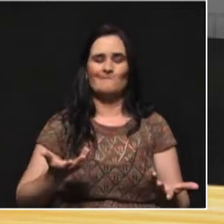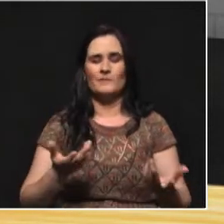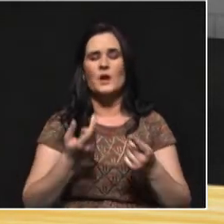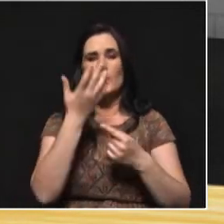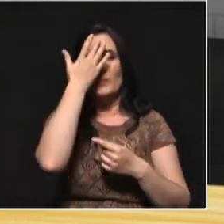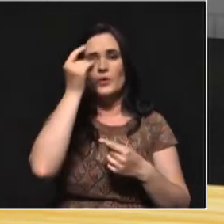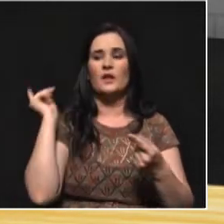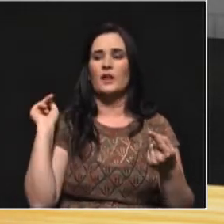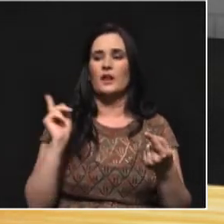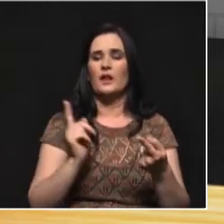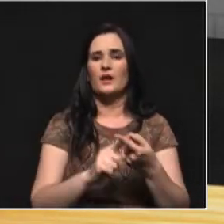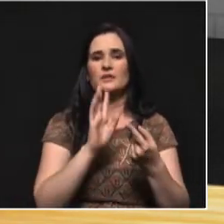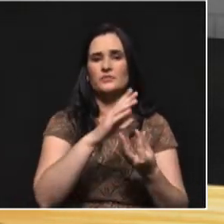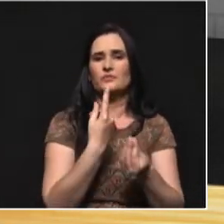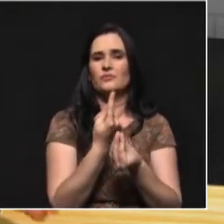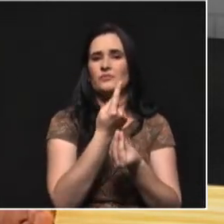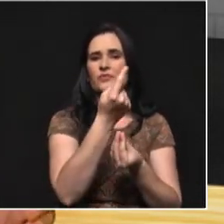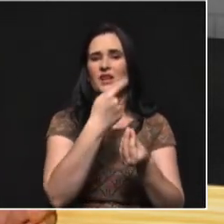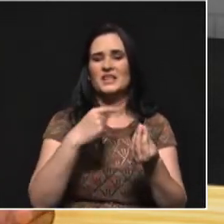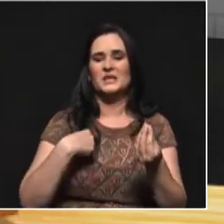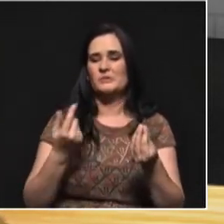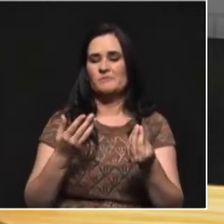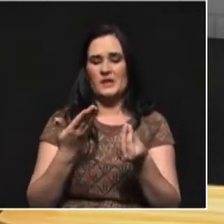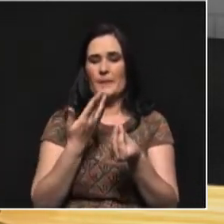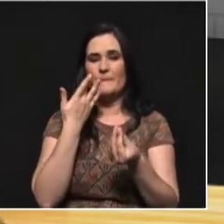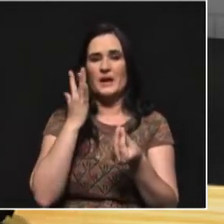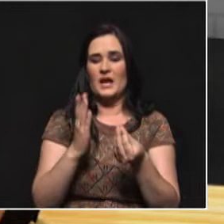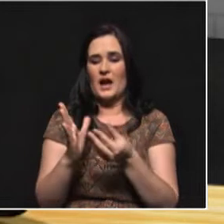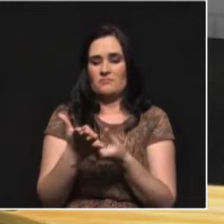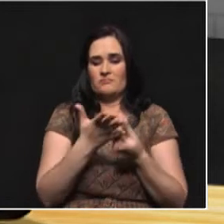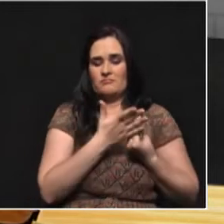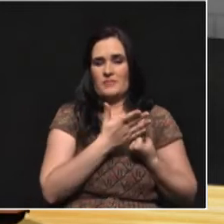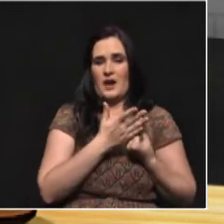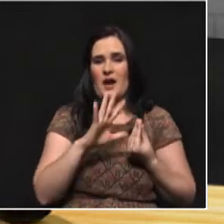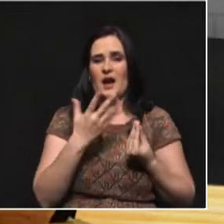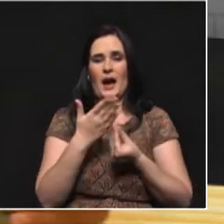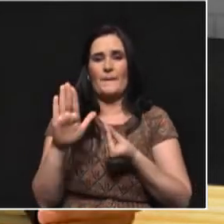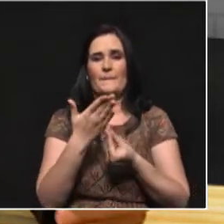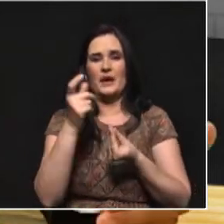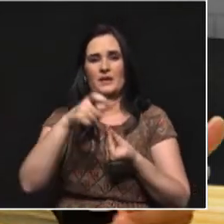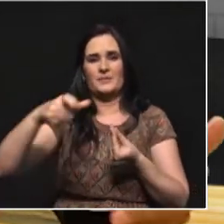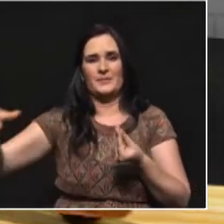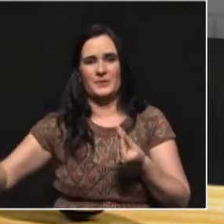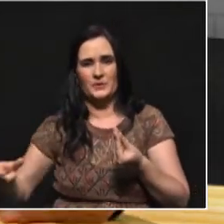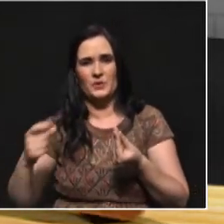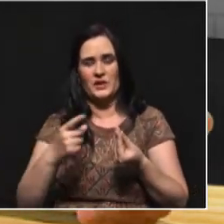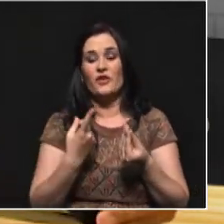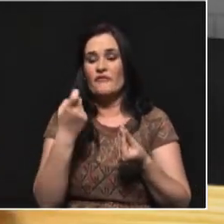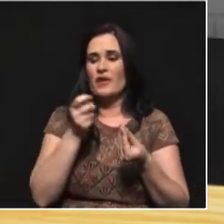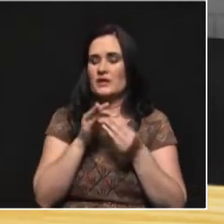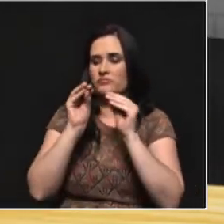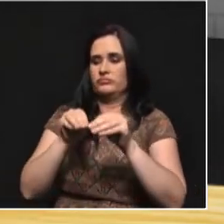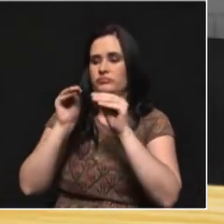partidos tradicionales en Colombia tienen una desconexión con el electorado. Entonces no tienen ese nivel de formar a sus electores y